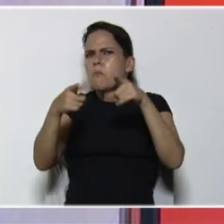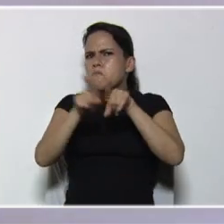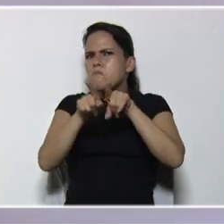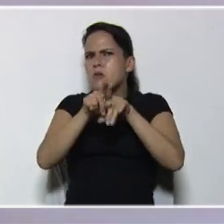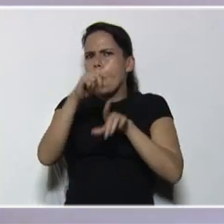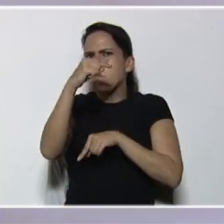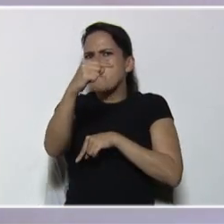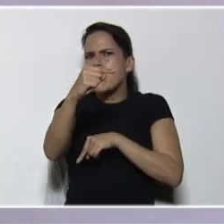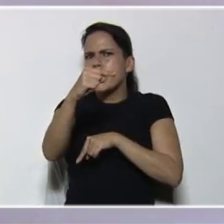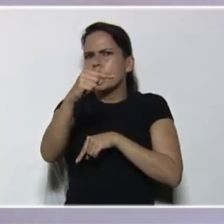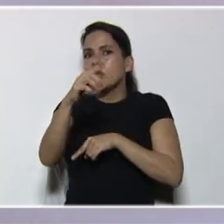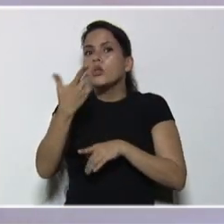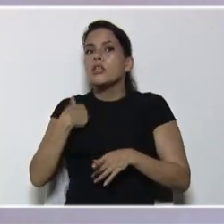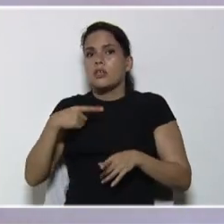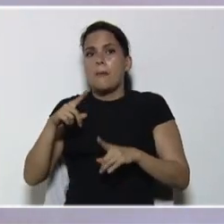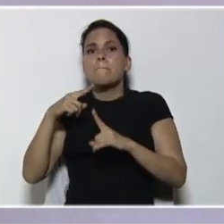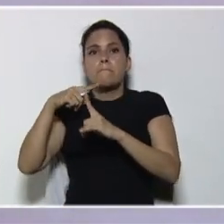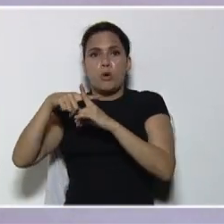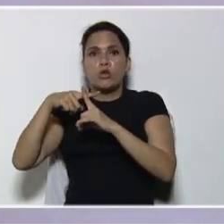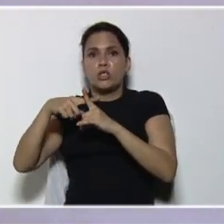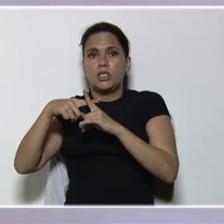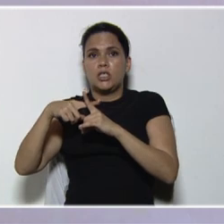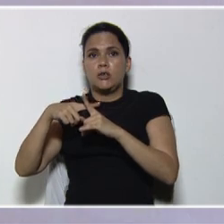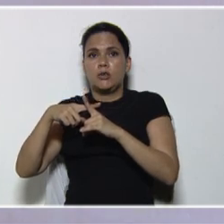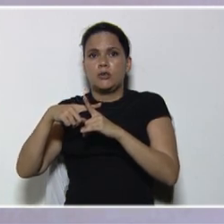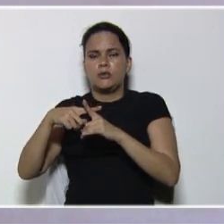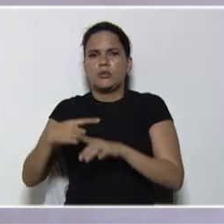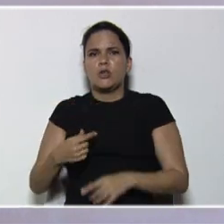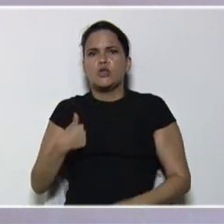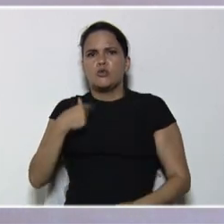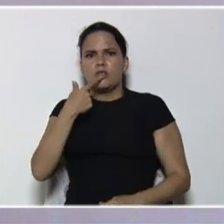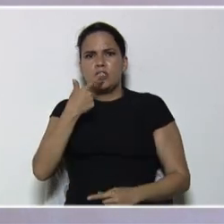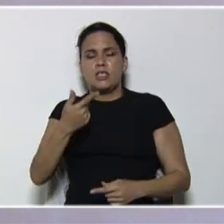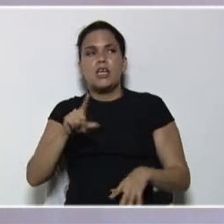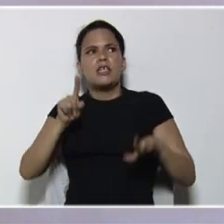cantidad positiva, y 6 por 7, 42.